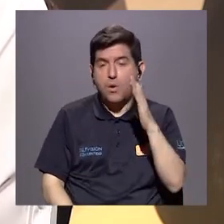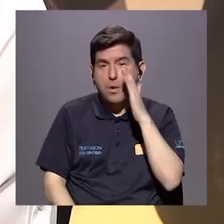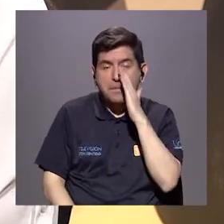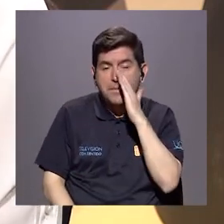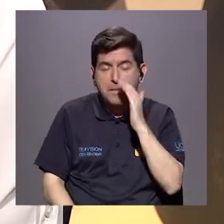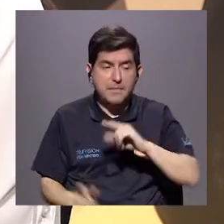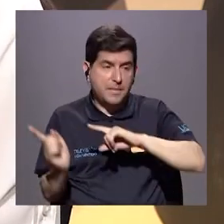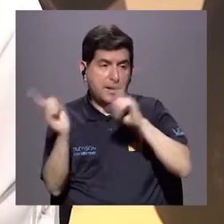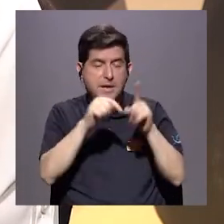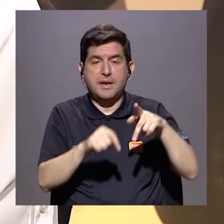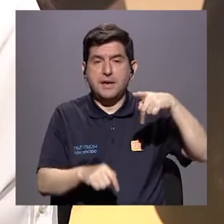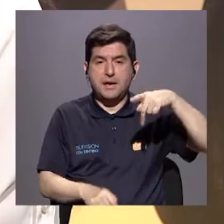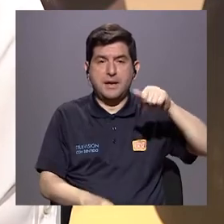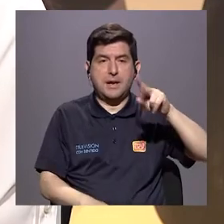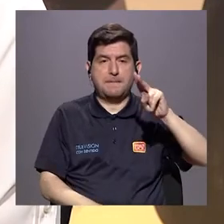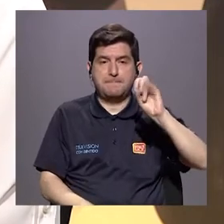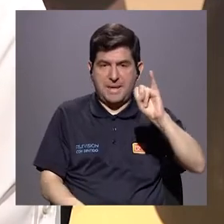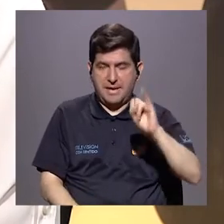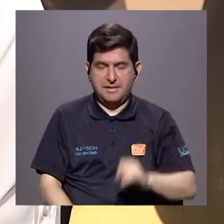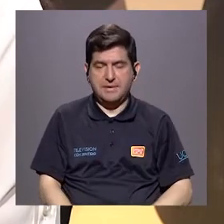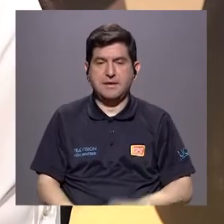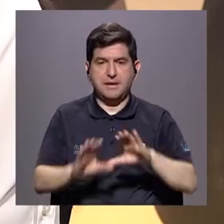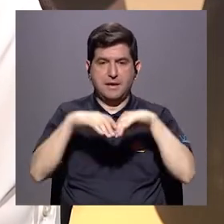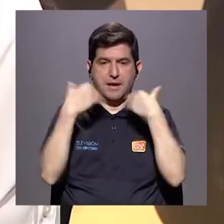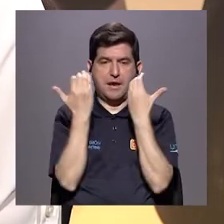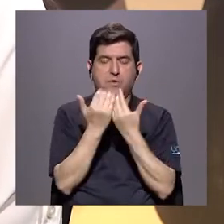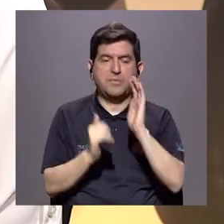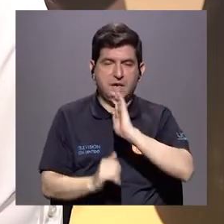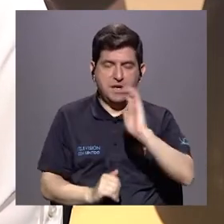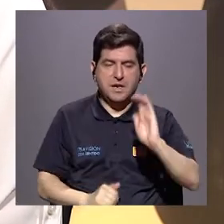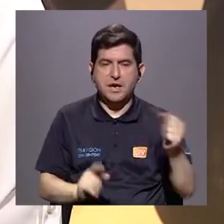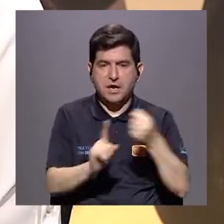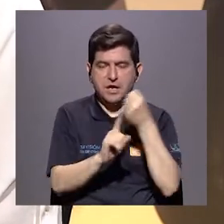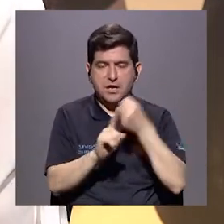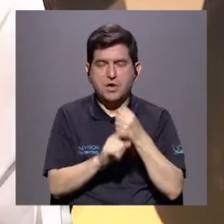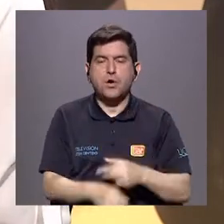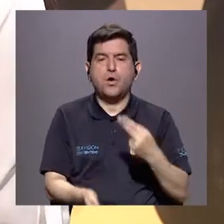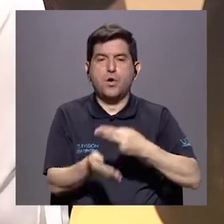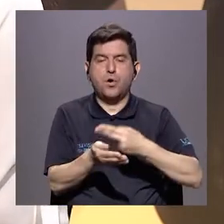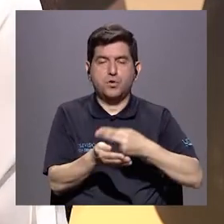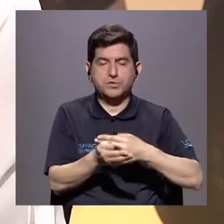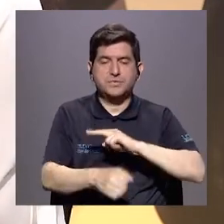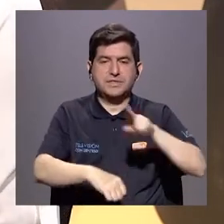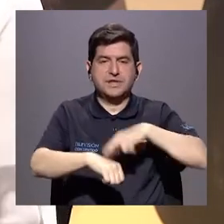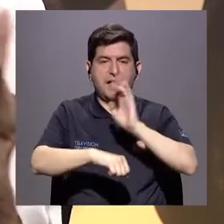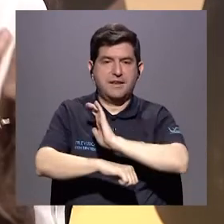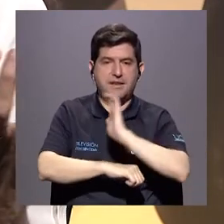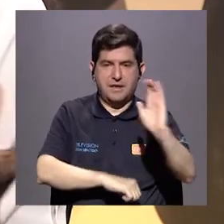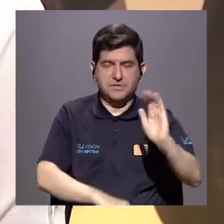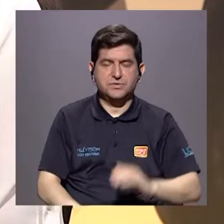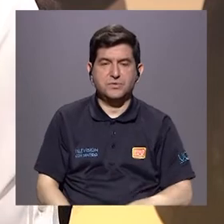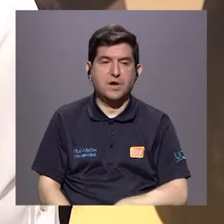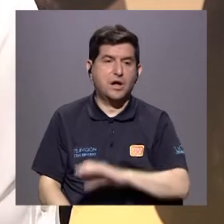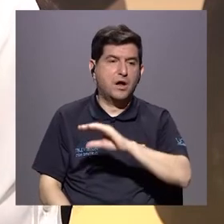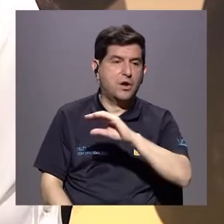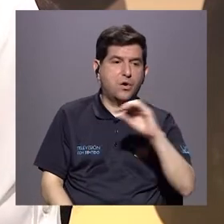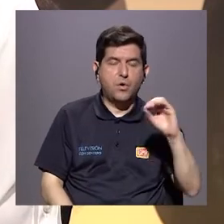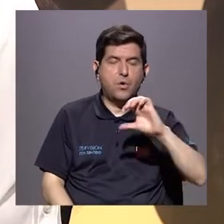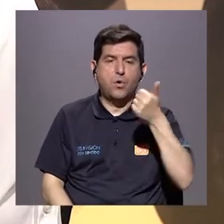pueden ir al Patronato Nacional de la Infancia, al Comité de Niños Agredidos de los Hospitales de Niños o demás